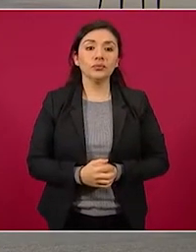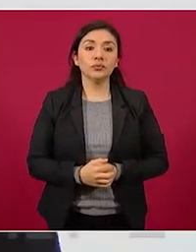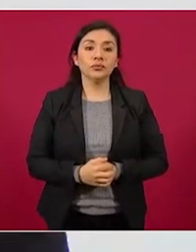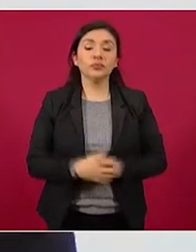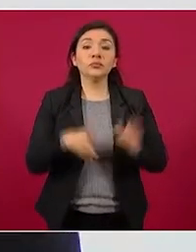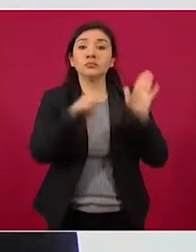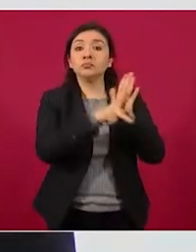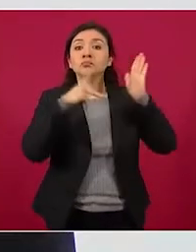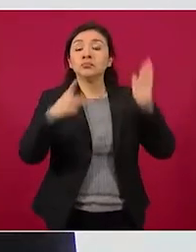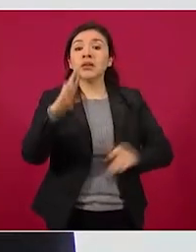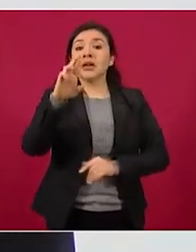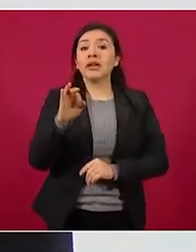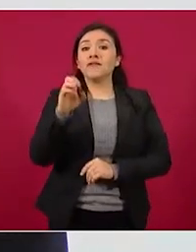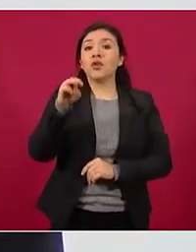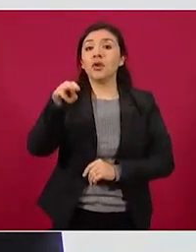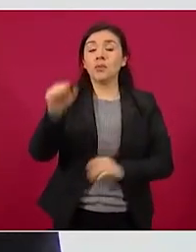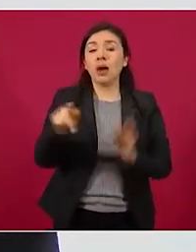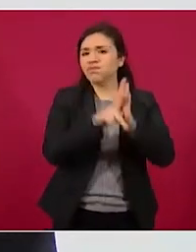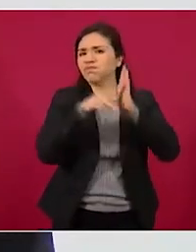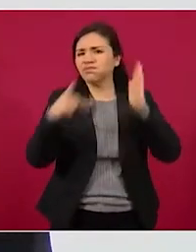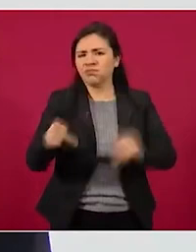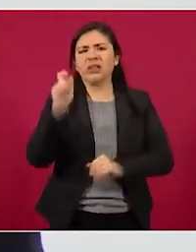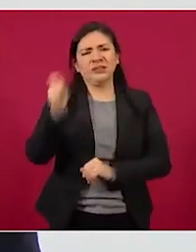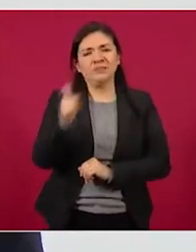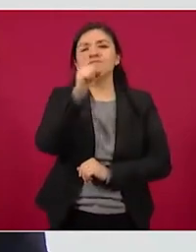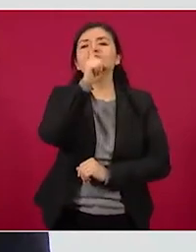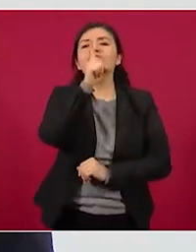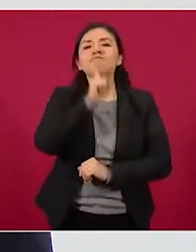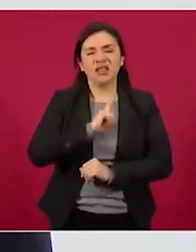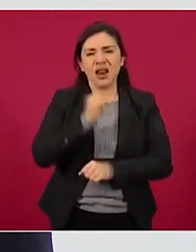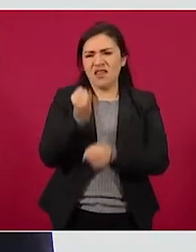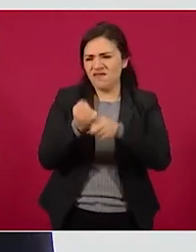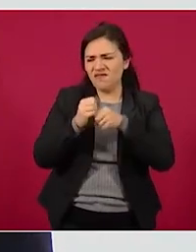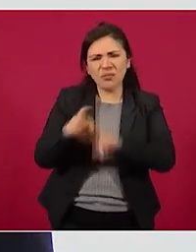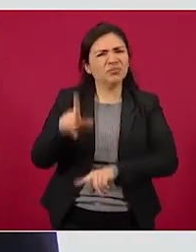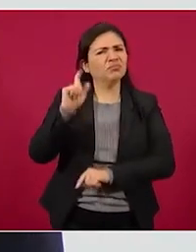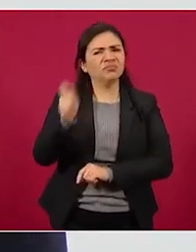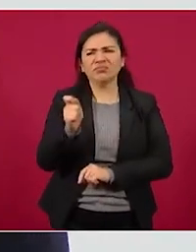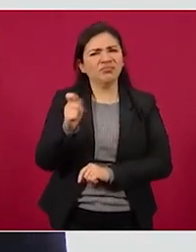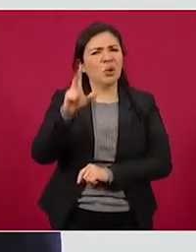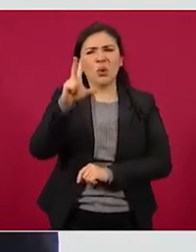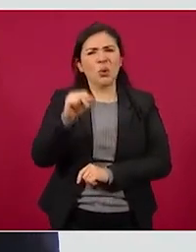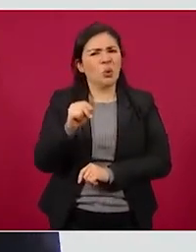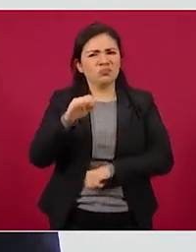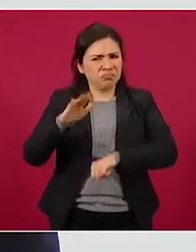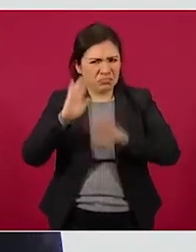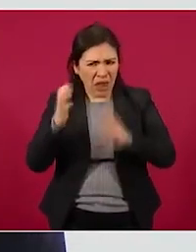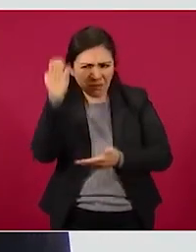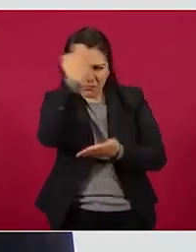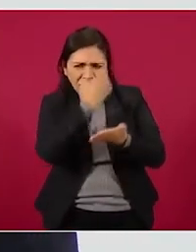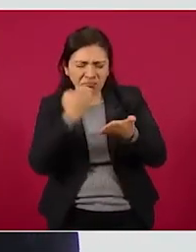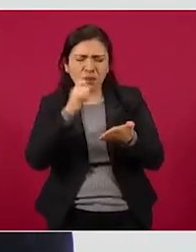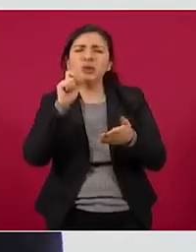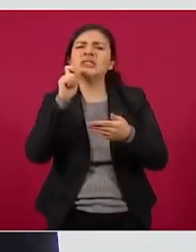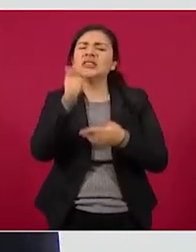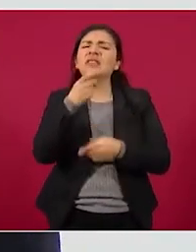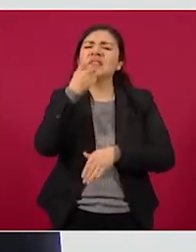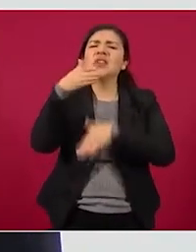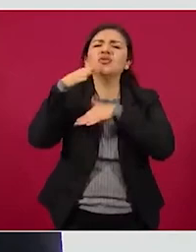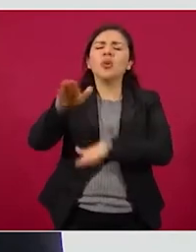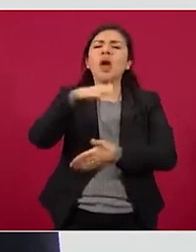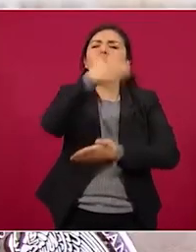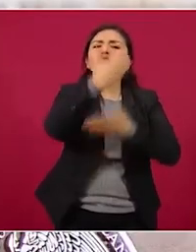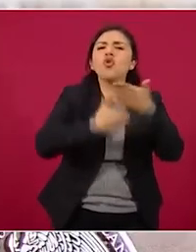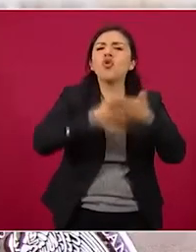El periódico Reforma publica información falsa y datos incorrectos sobre contratos de petrolera con el objetivo